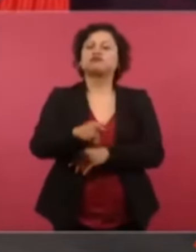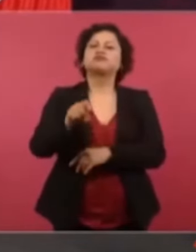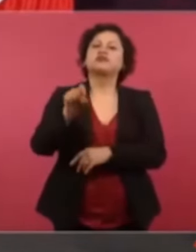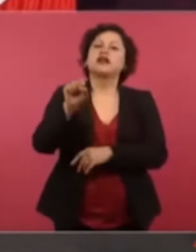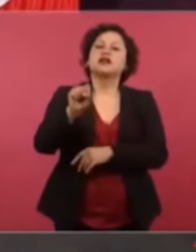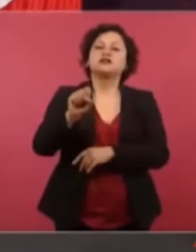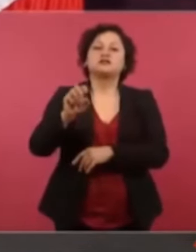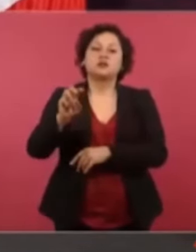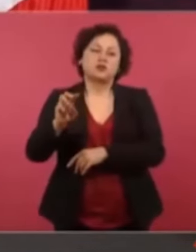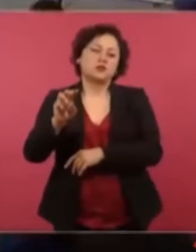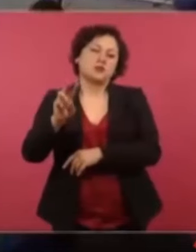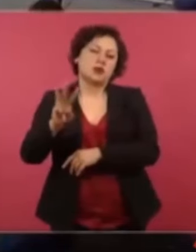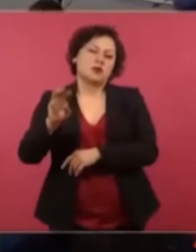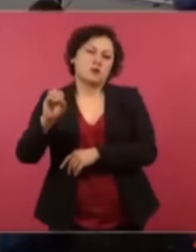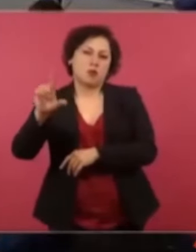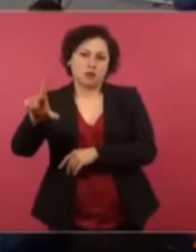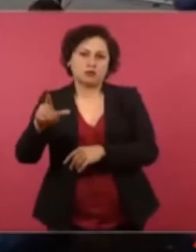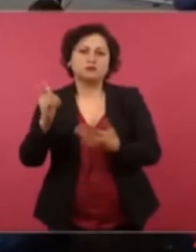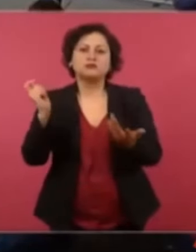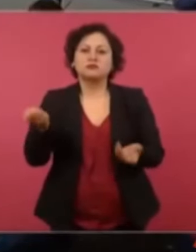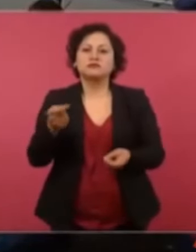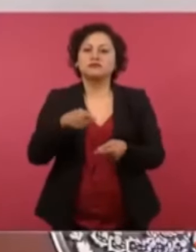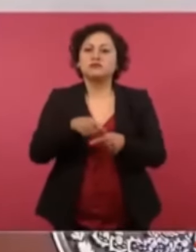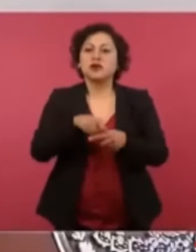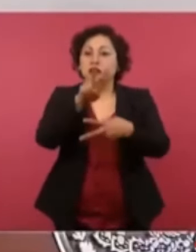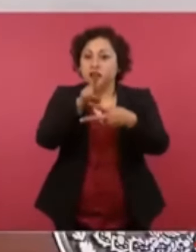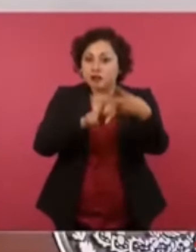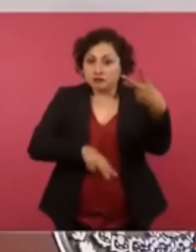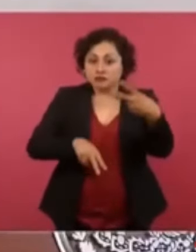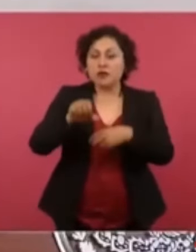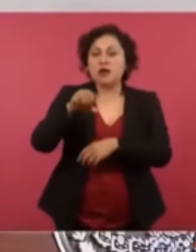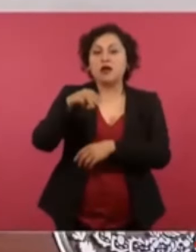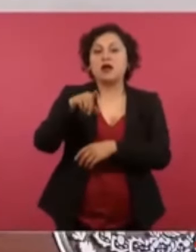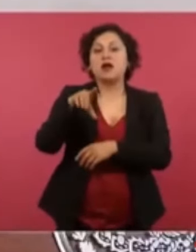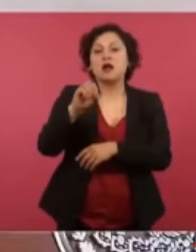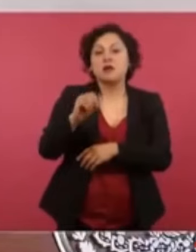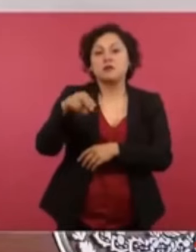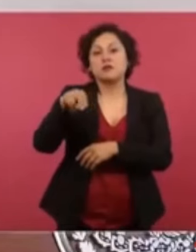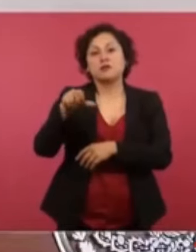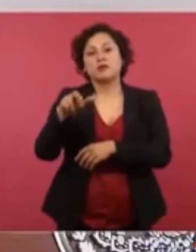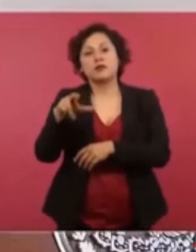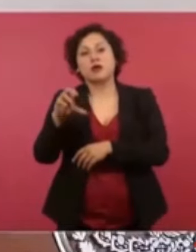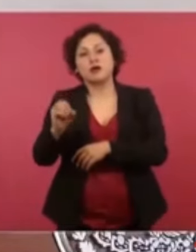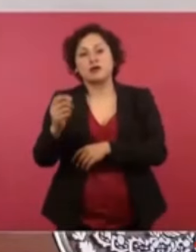El mensaje AMLO, narcopresidente.